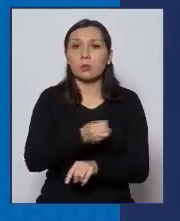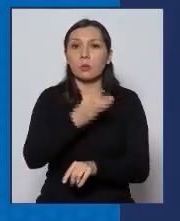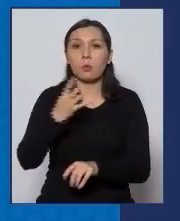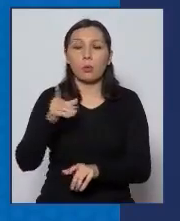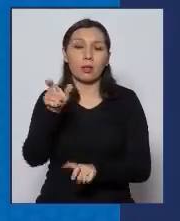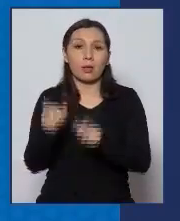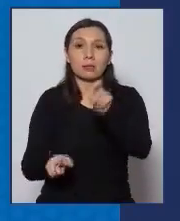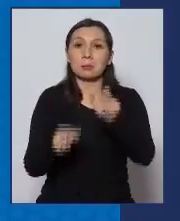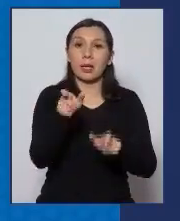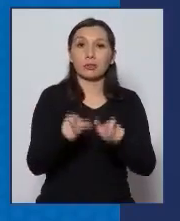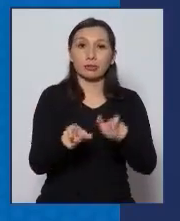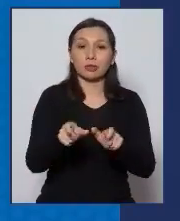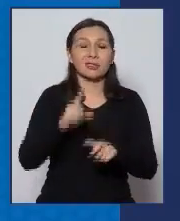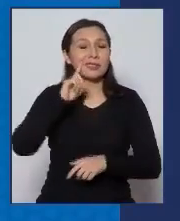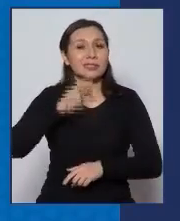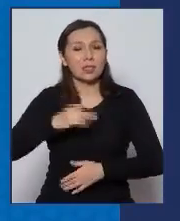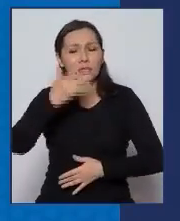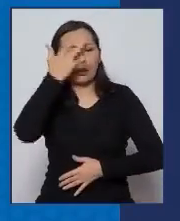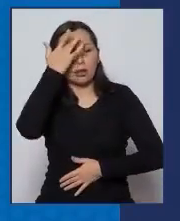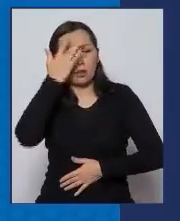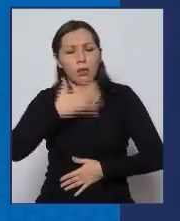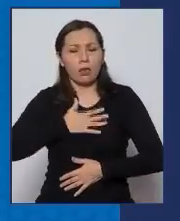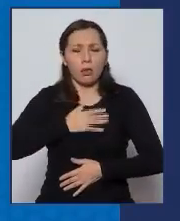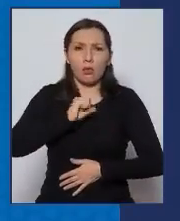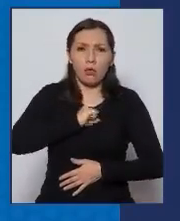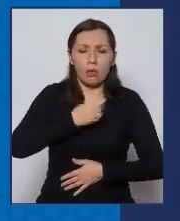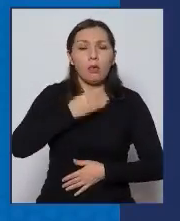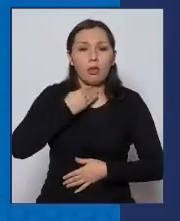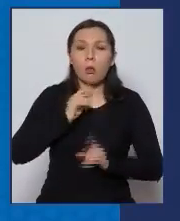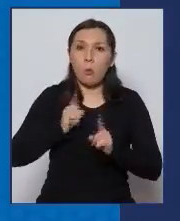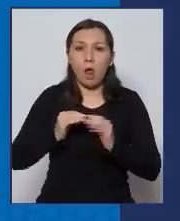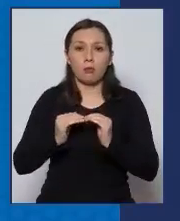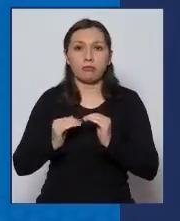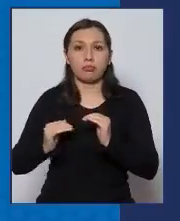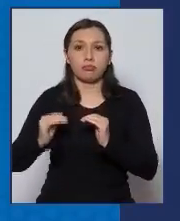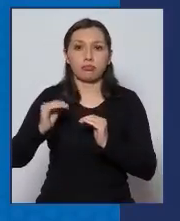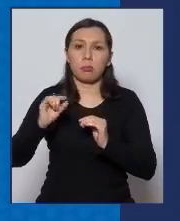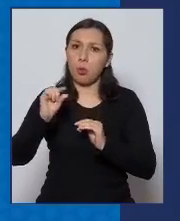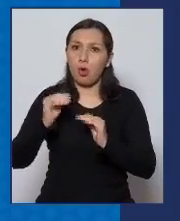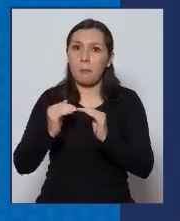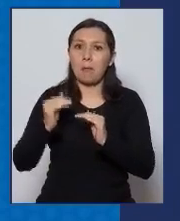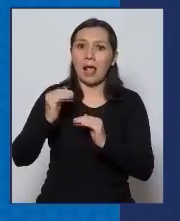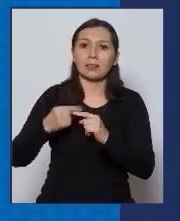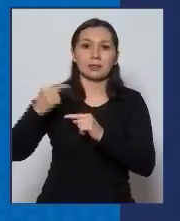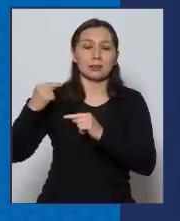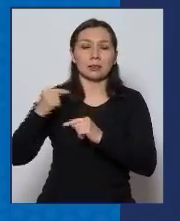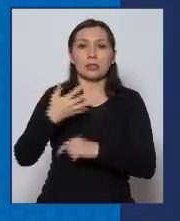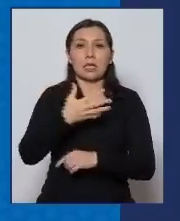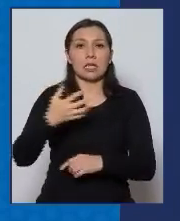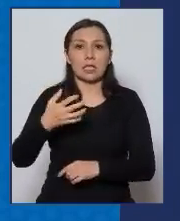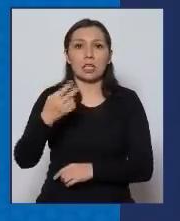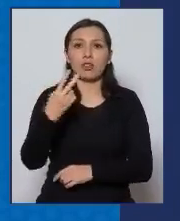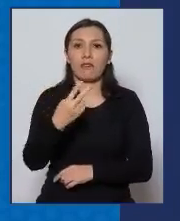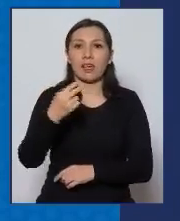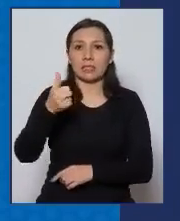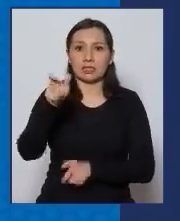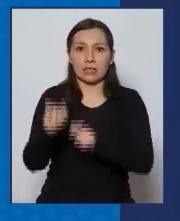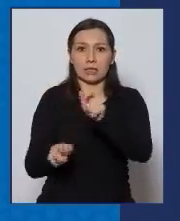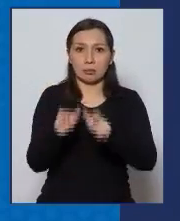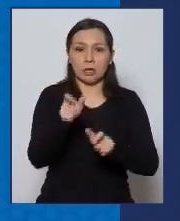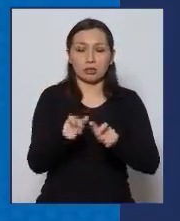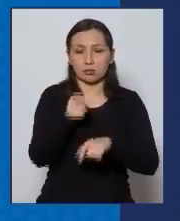el número de personas asintomáticas ha ascendido levemente a 526,